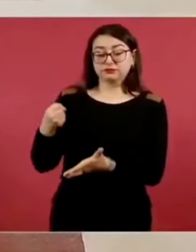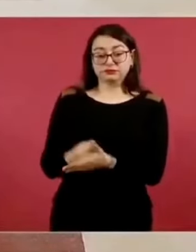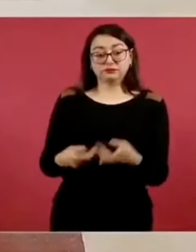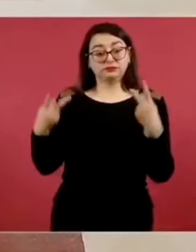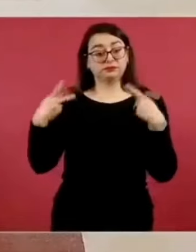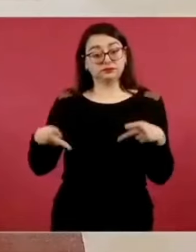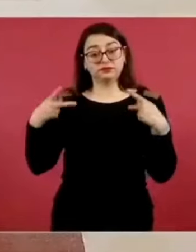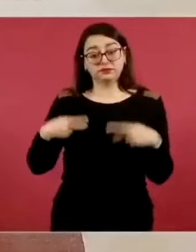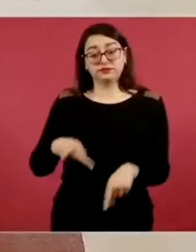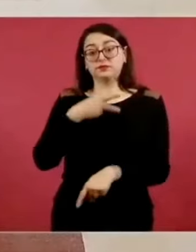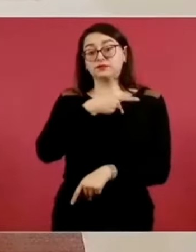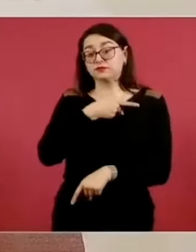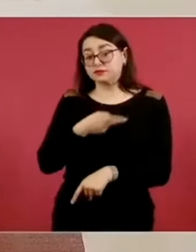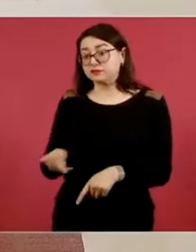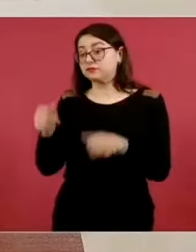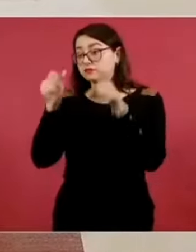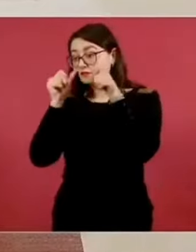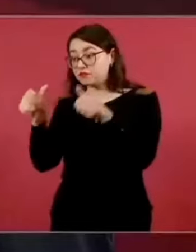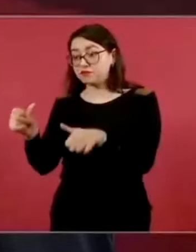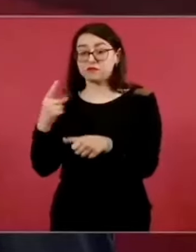y enfermos.